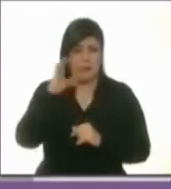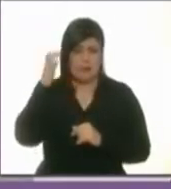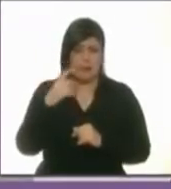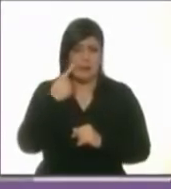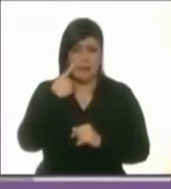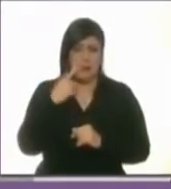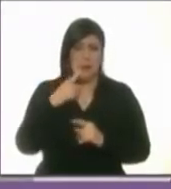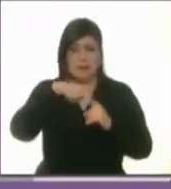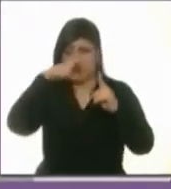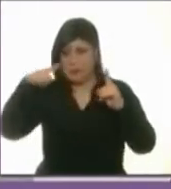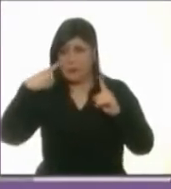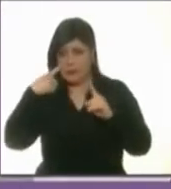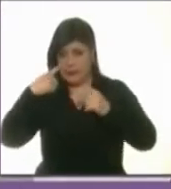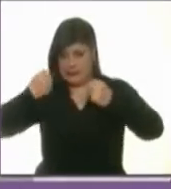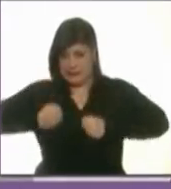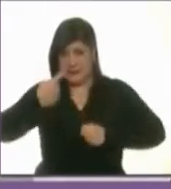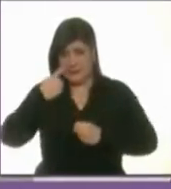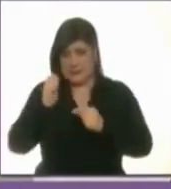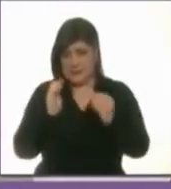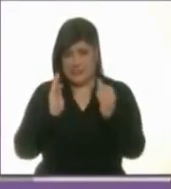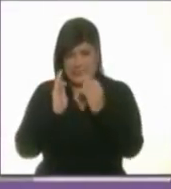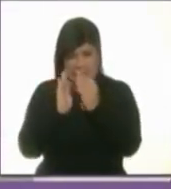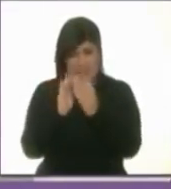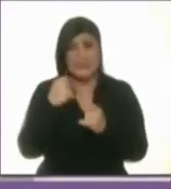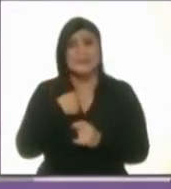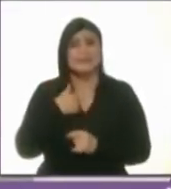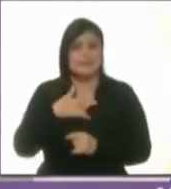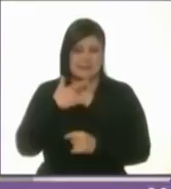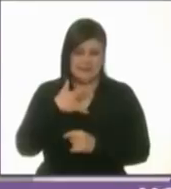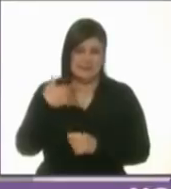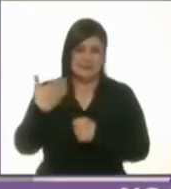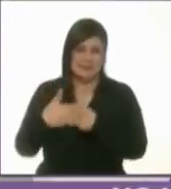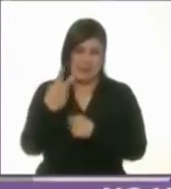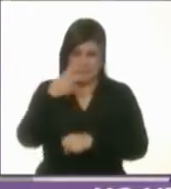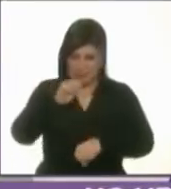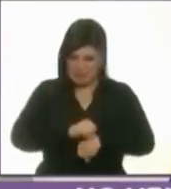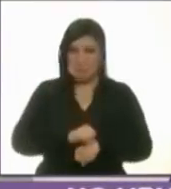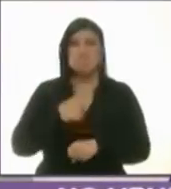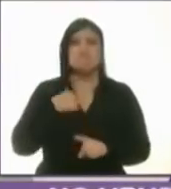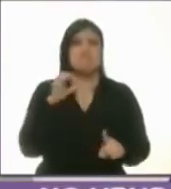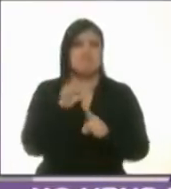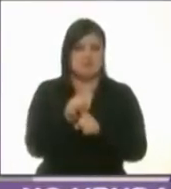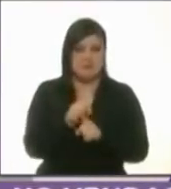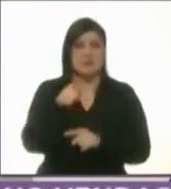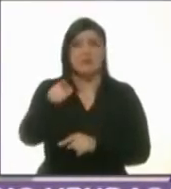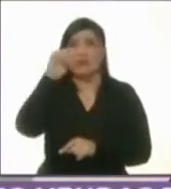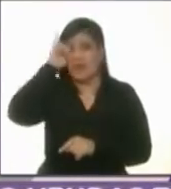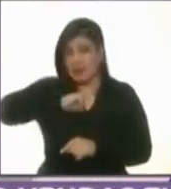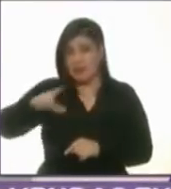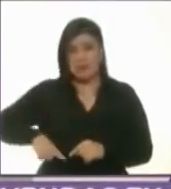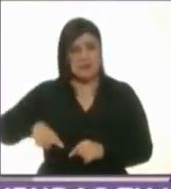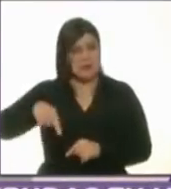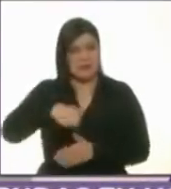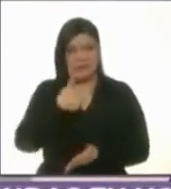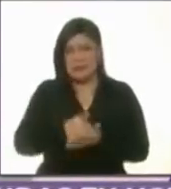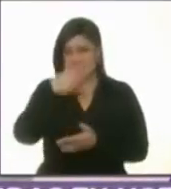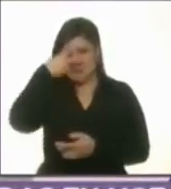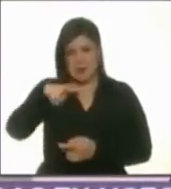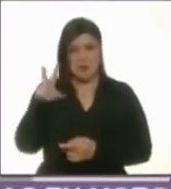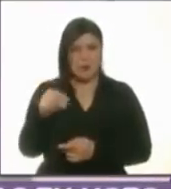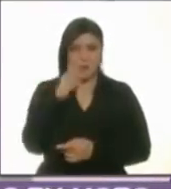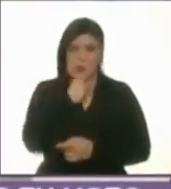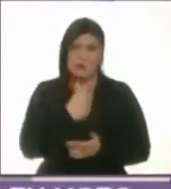segura, Claudia, te voy a alcanzar y te voy a alcanzar en las próximas dos semanas y no vas a ser jefa de gobierno de la Ciudad de México.